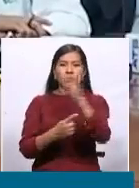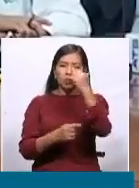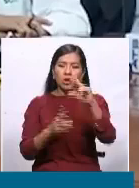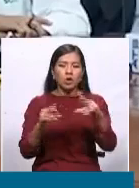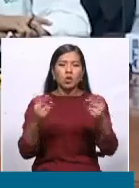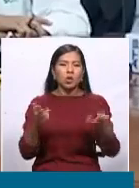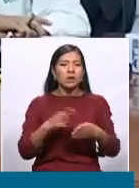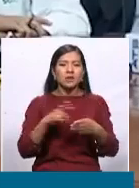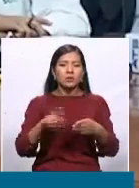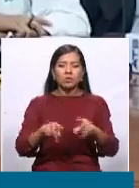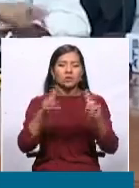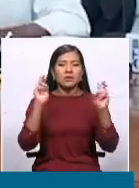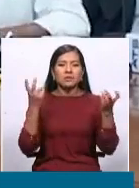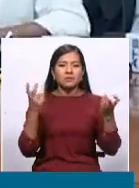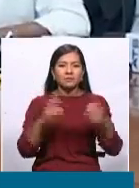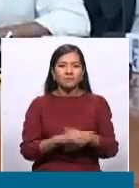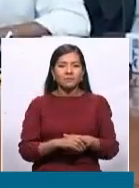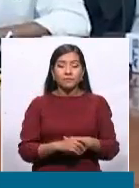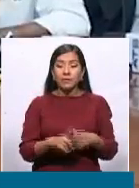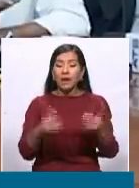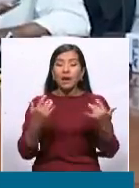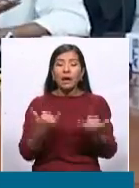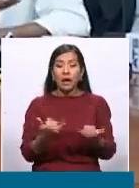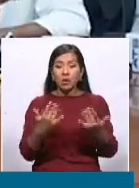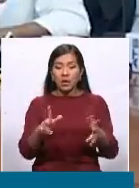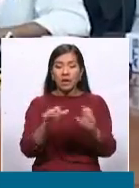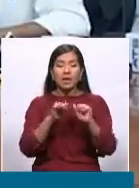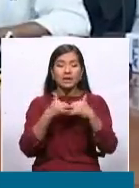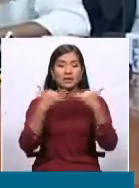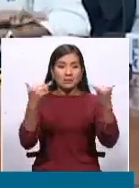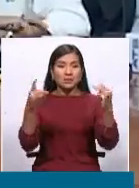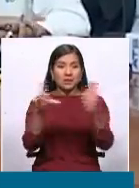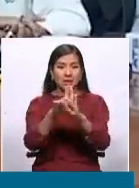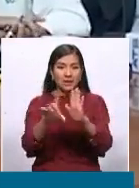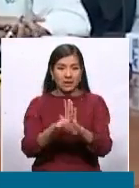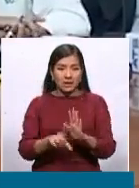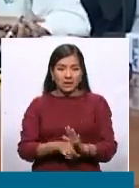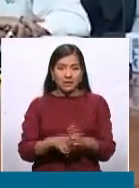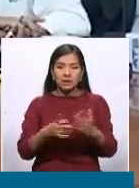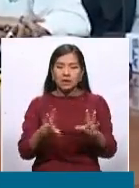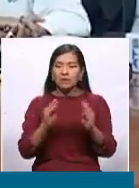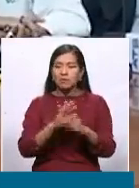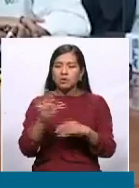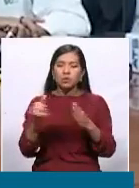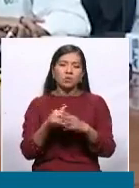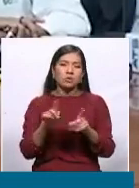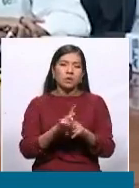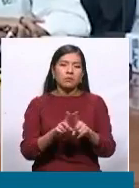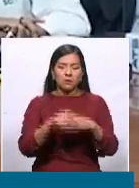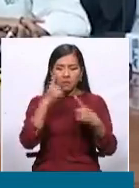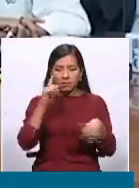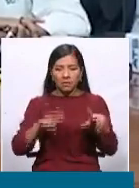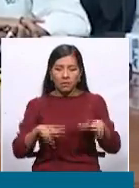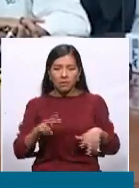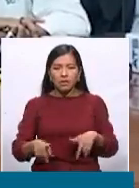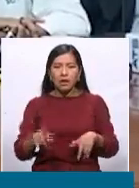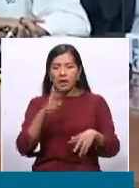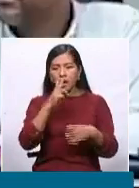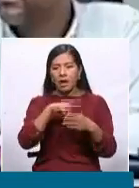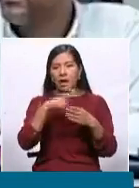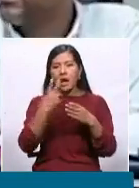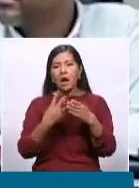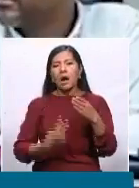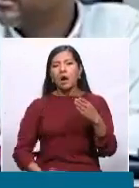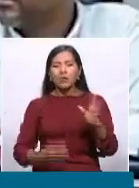ha resultado ese tema. Ahora, en la Asamblea Legislativa es una pataleta de ahogado porque resulta ser